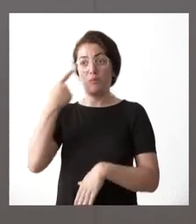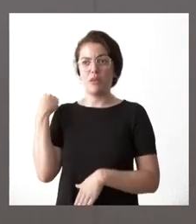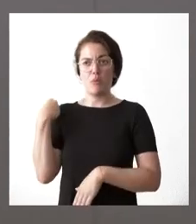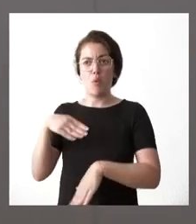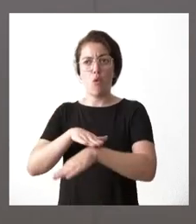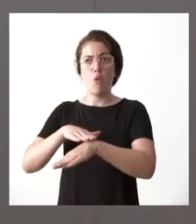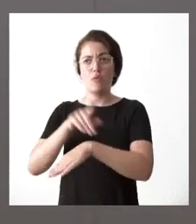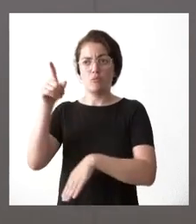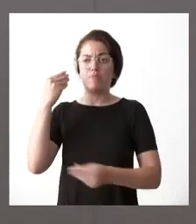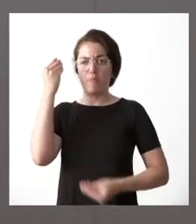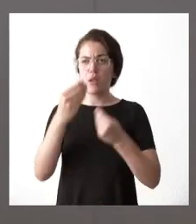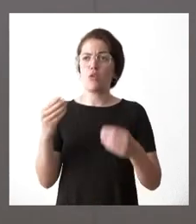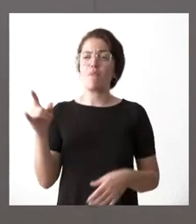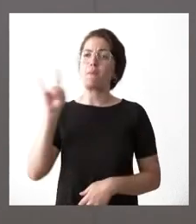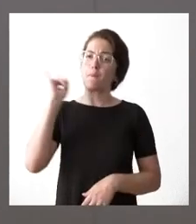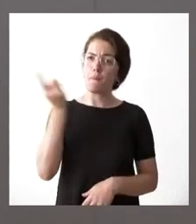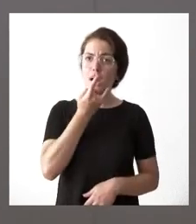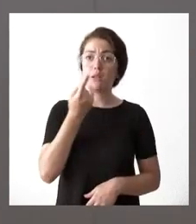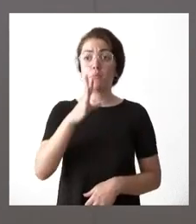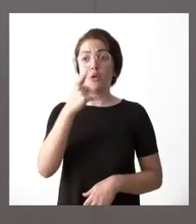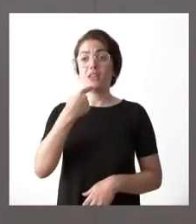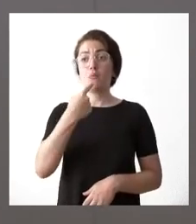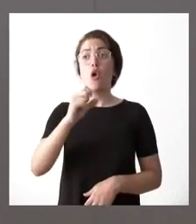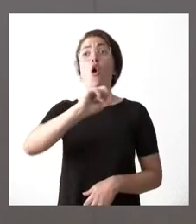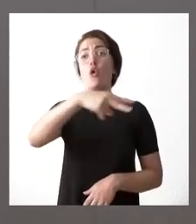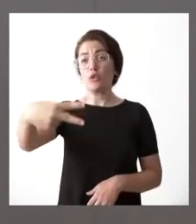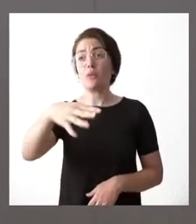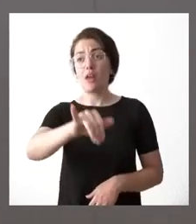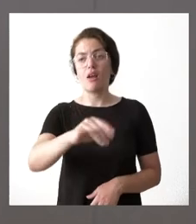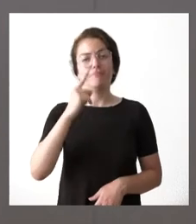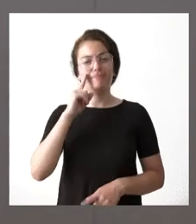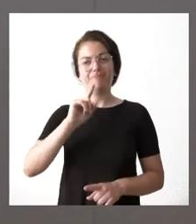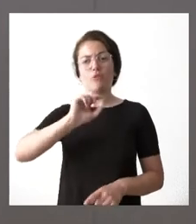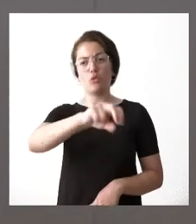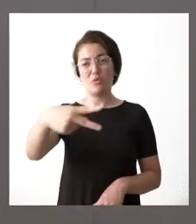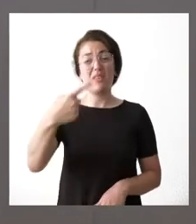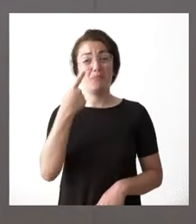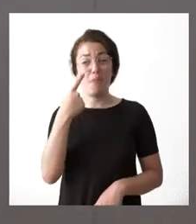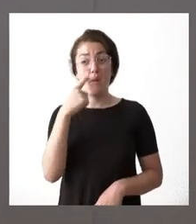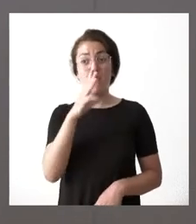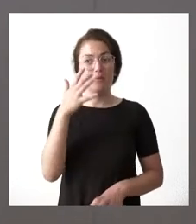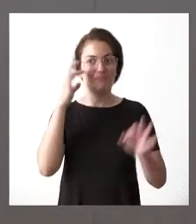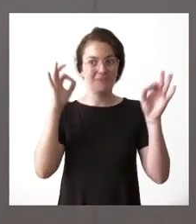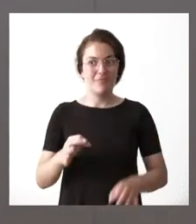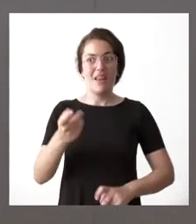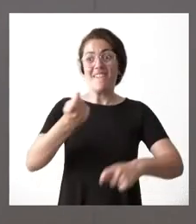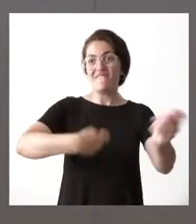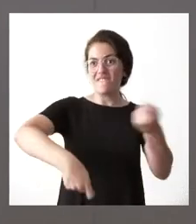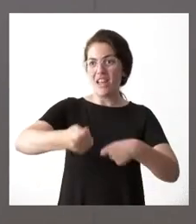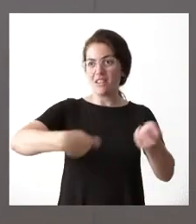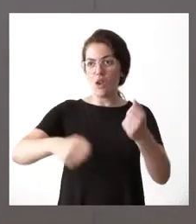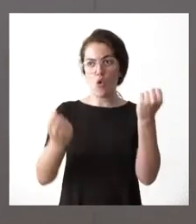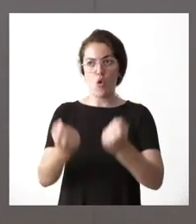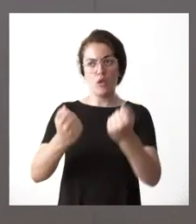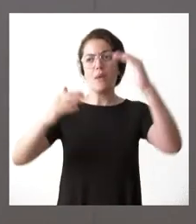automóvil dijimos que iban a tener consecuencias y las consecuencias las vemos porque lógicamente se ha deteriorado el volumen total de ventas del sector del